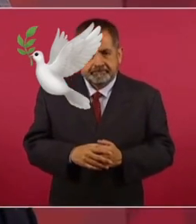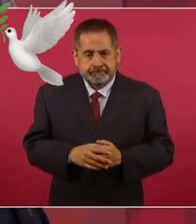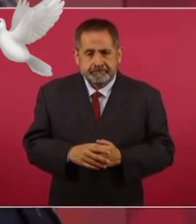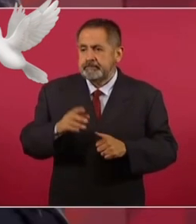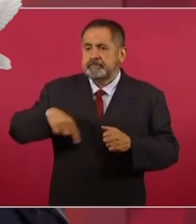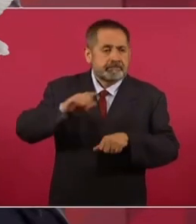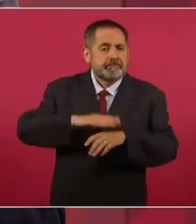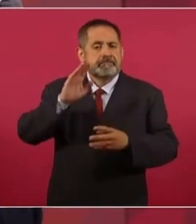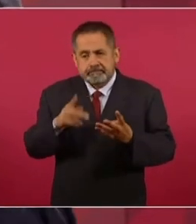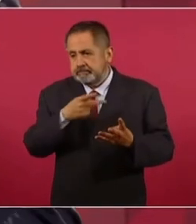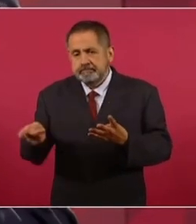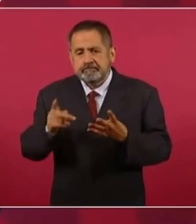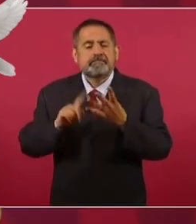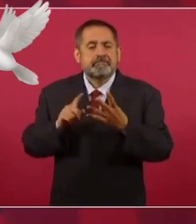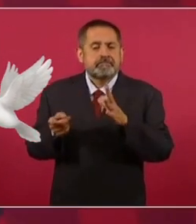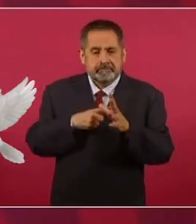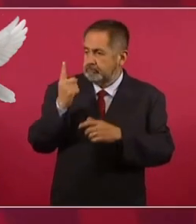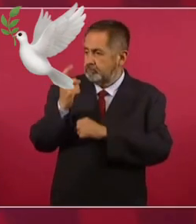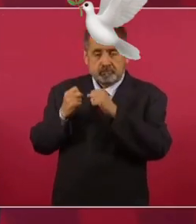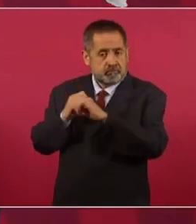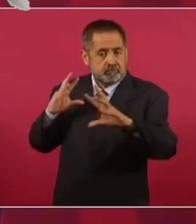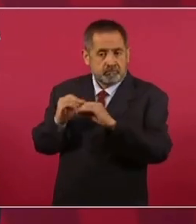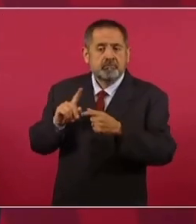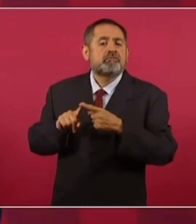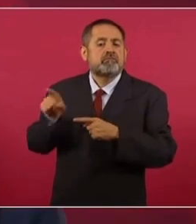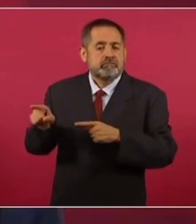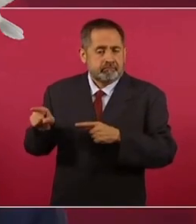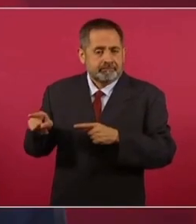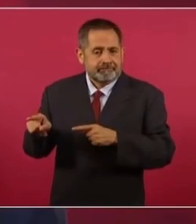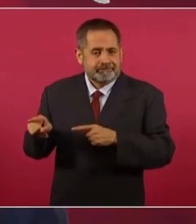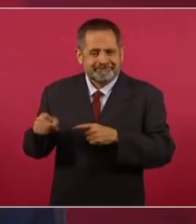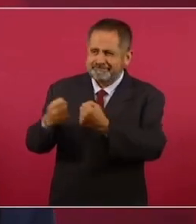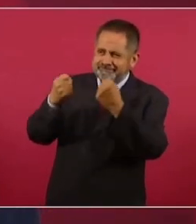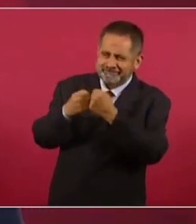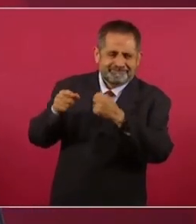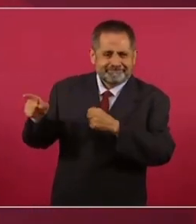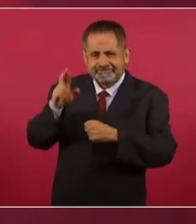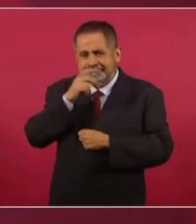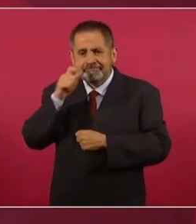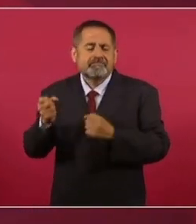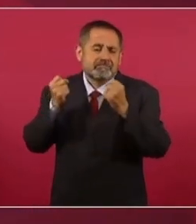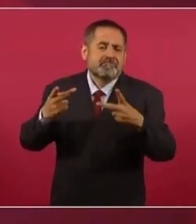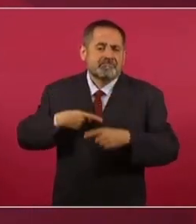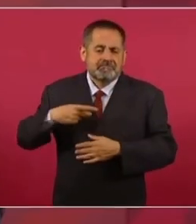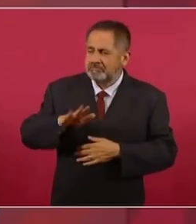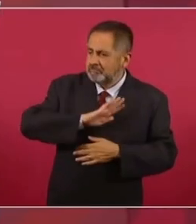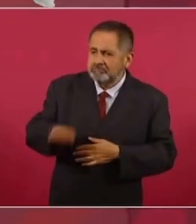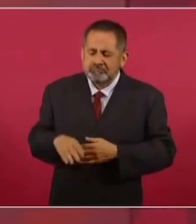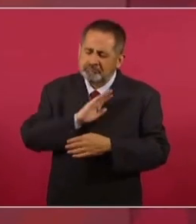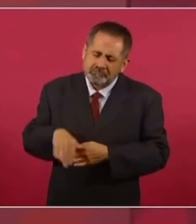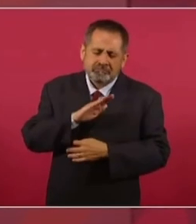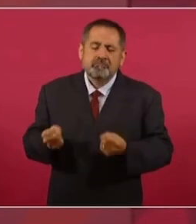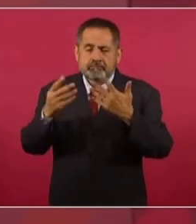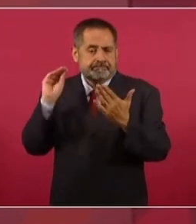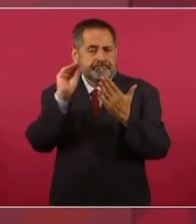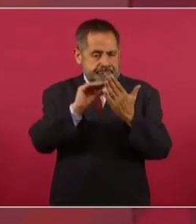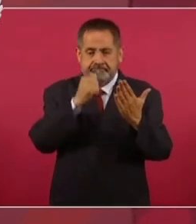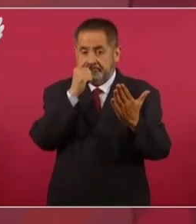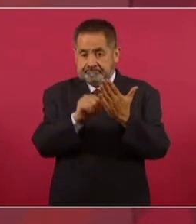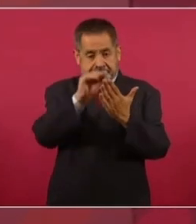más pobreza y lo peor, en un año por las confrontaciones han perdido la vida tantos seres humanos.